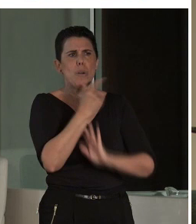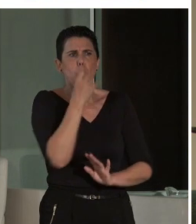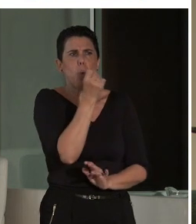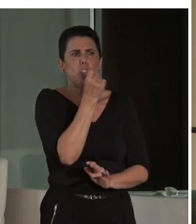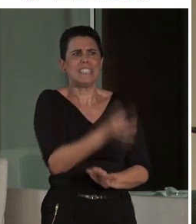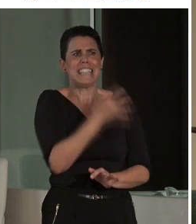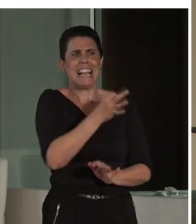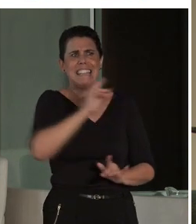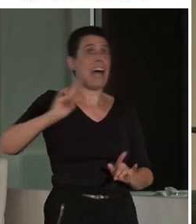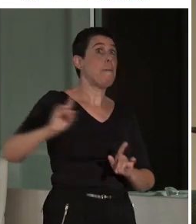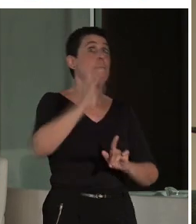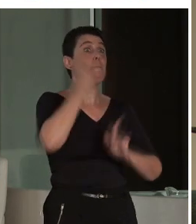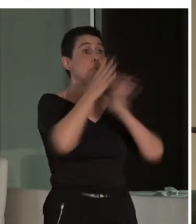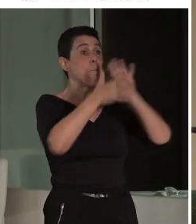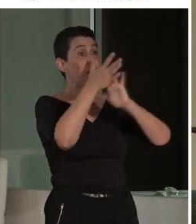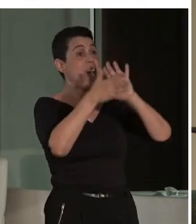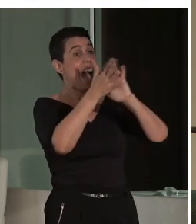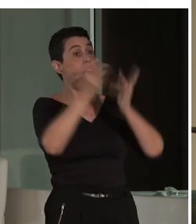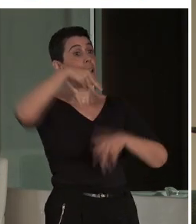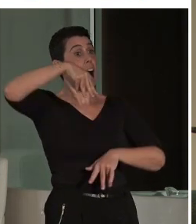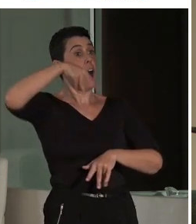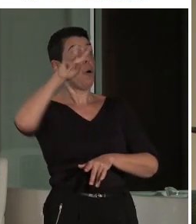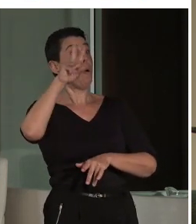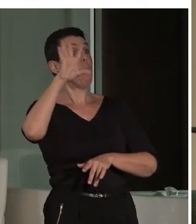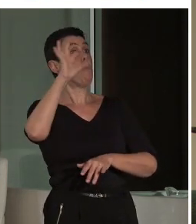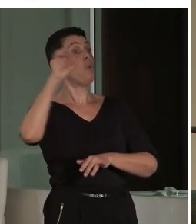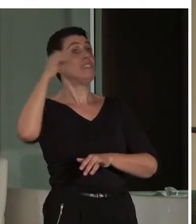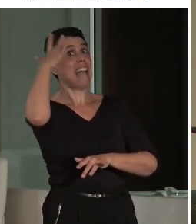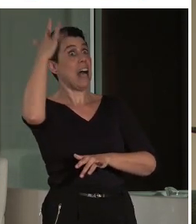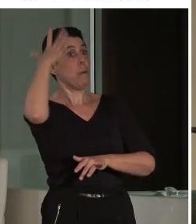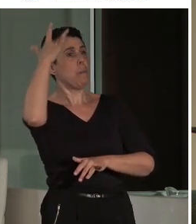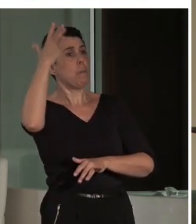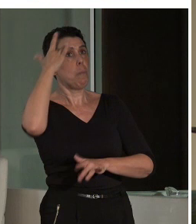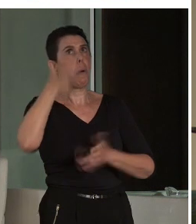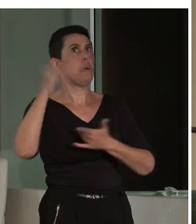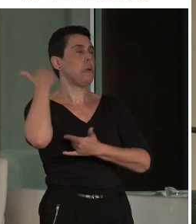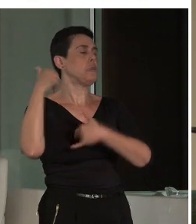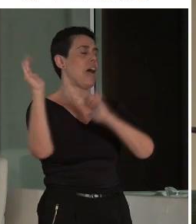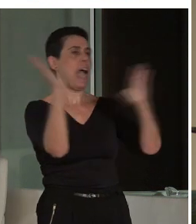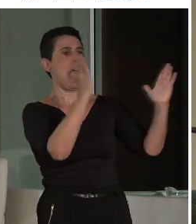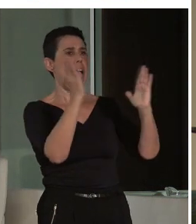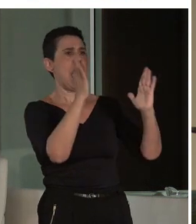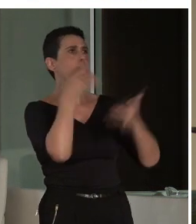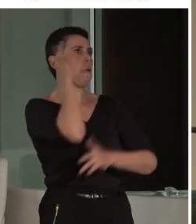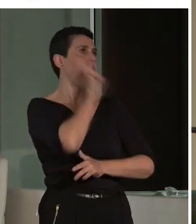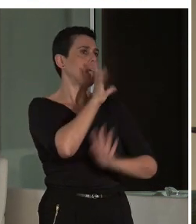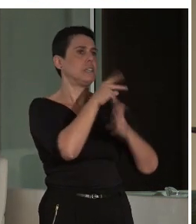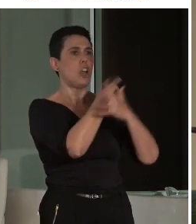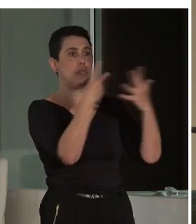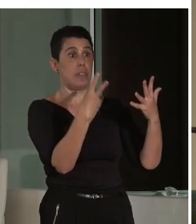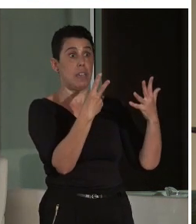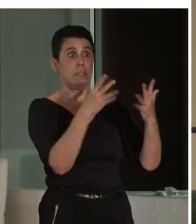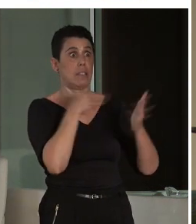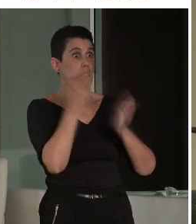es hacia, al final del, en la época del Renacimiento, del siglo XVII o así, se habla de los museos